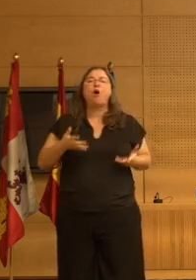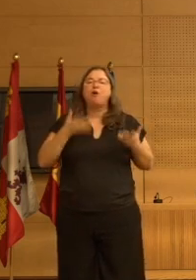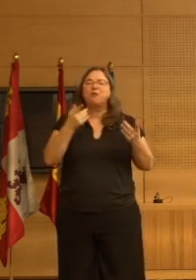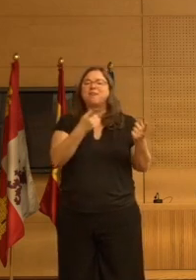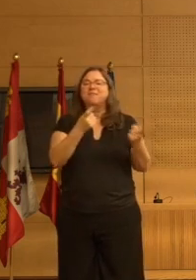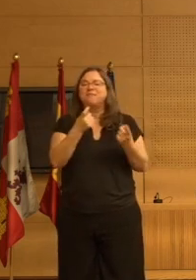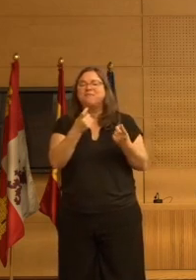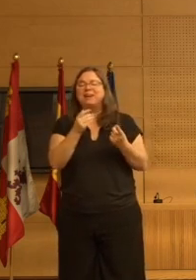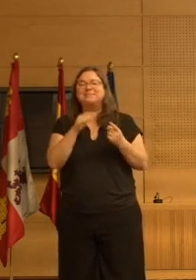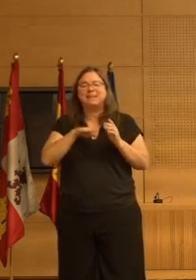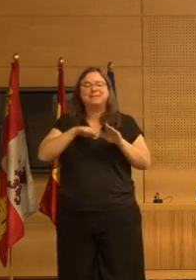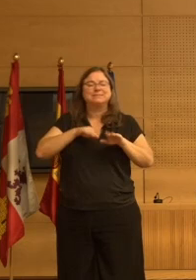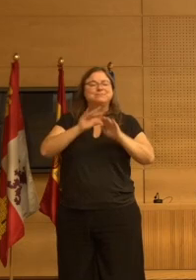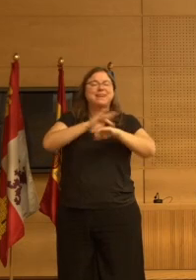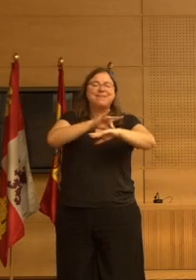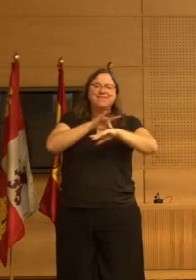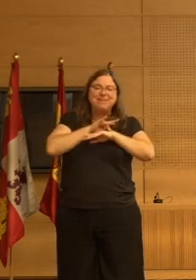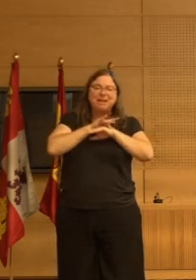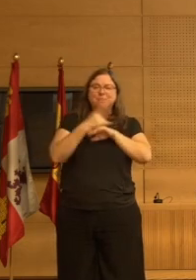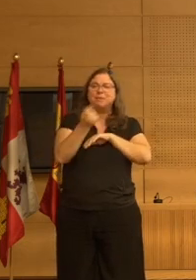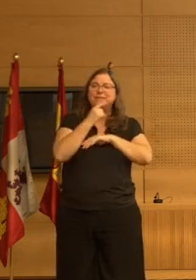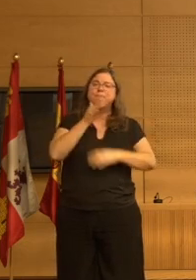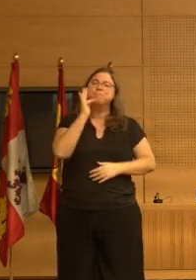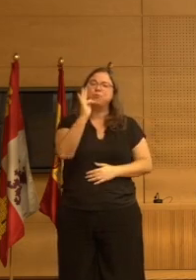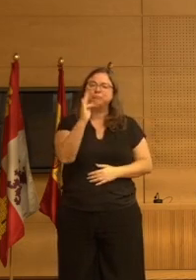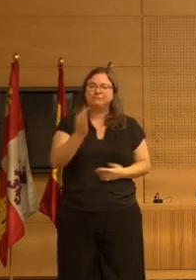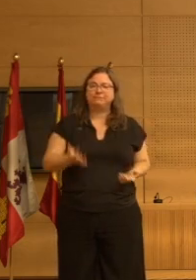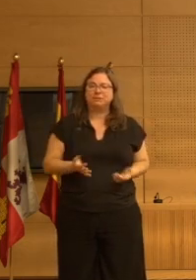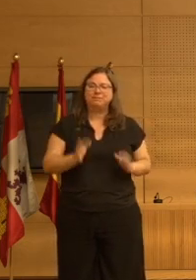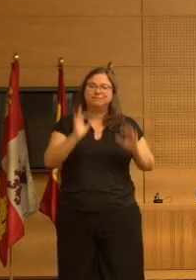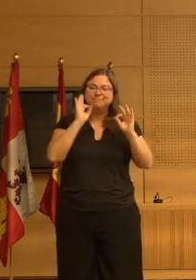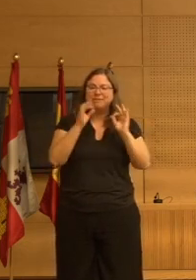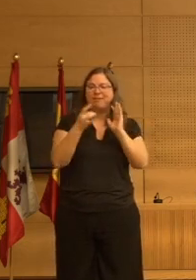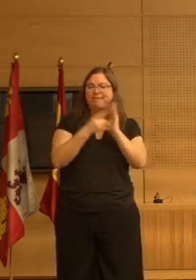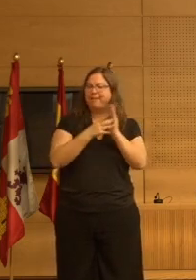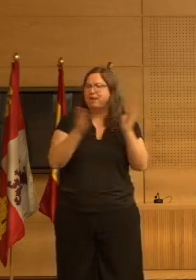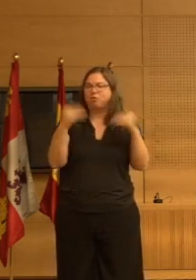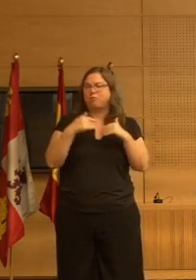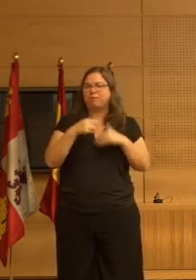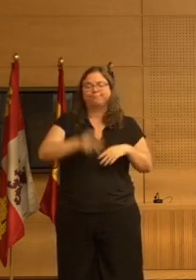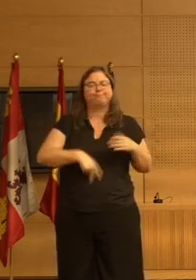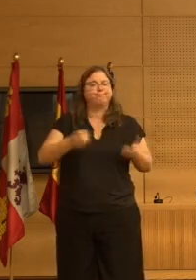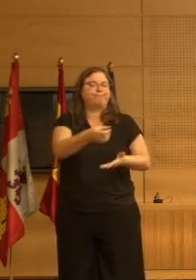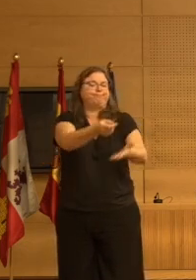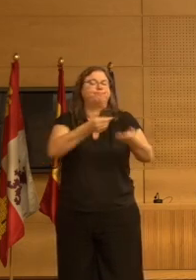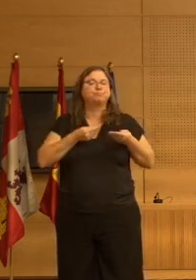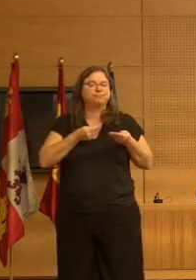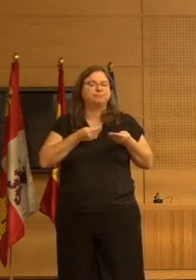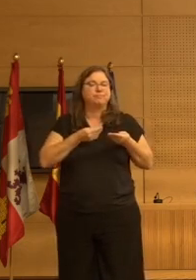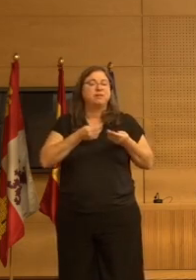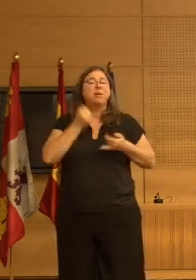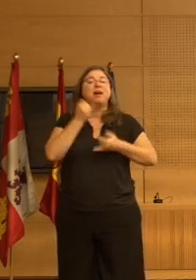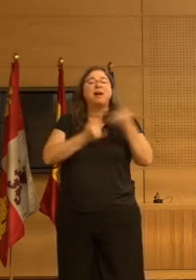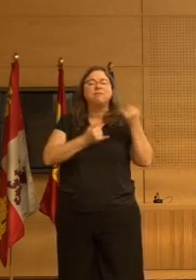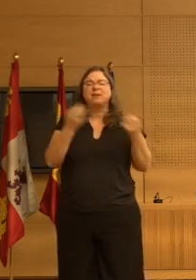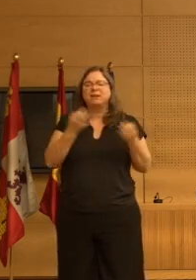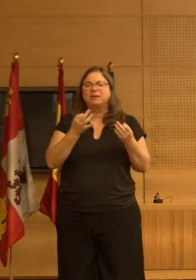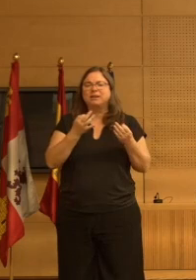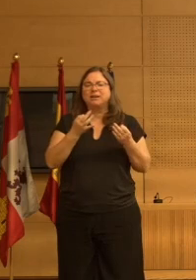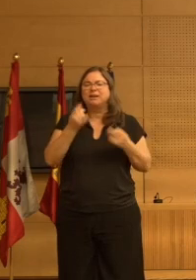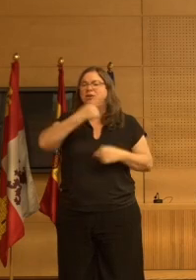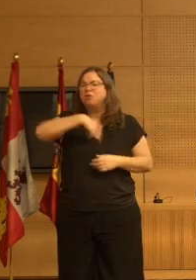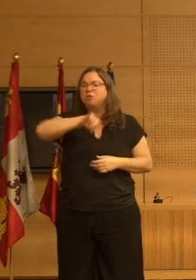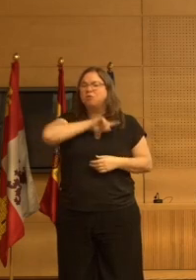pautas para una prescripción positiva específica o de calidad está claro que tampoco debemos llevar la balanza